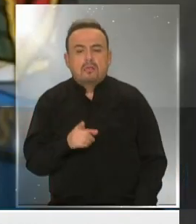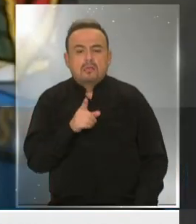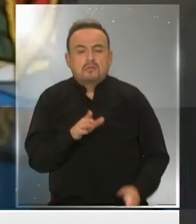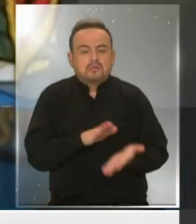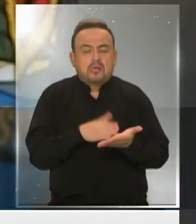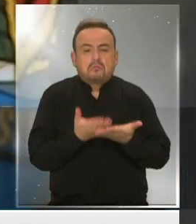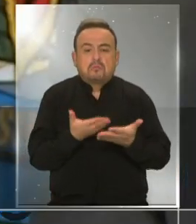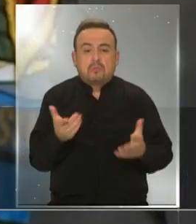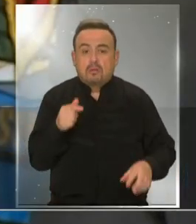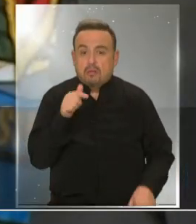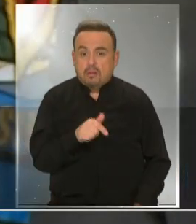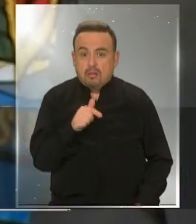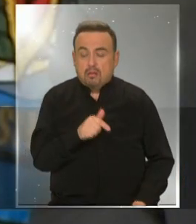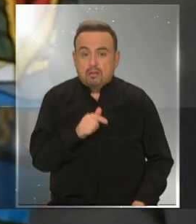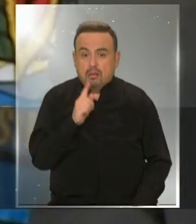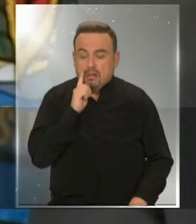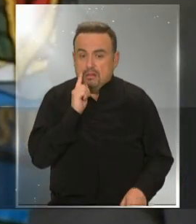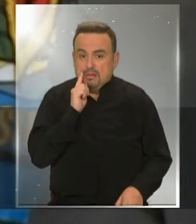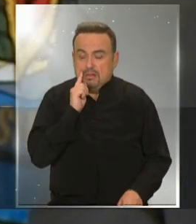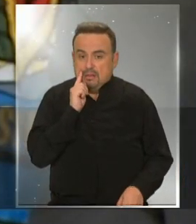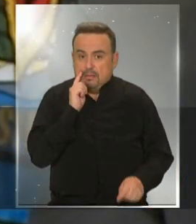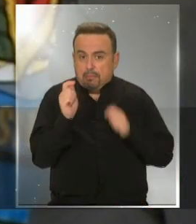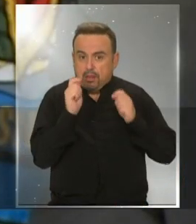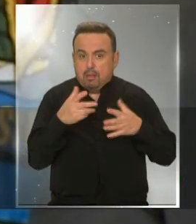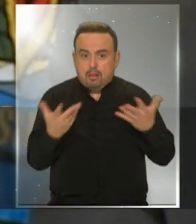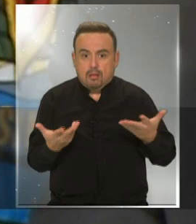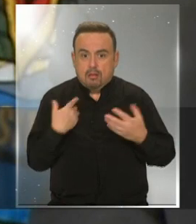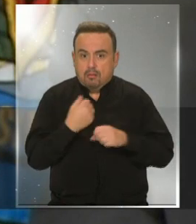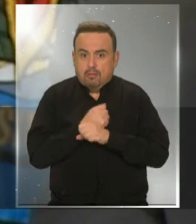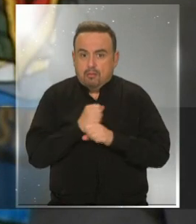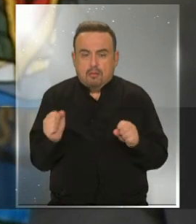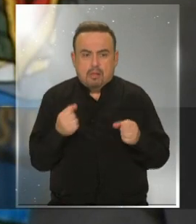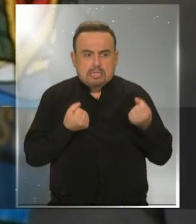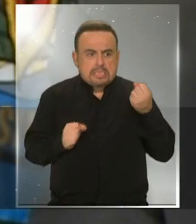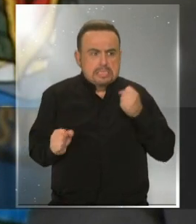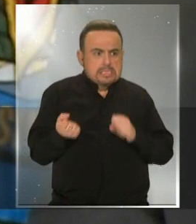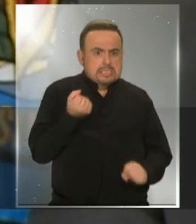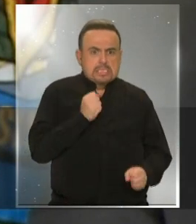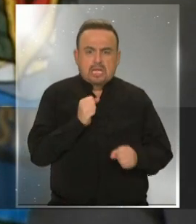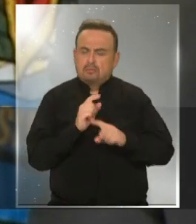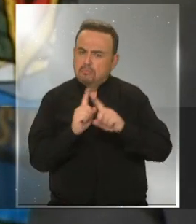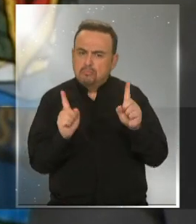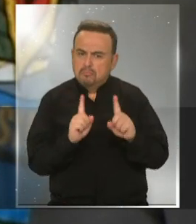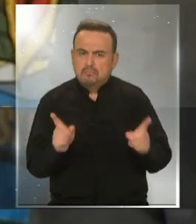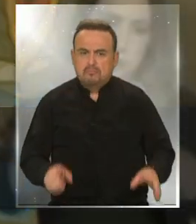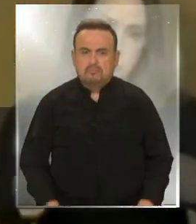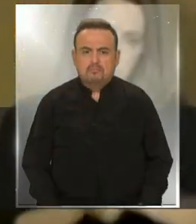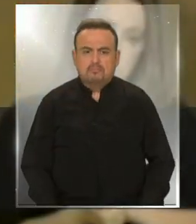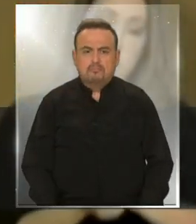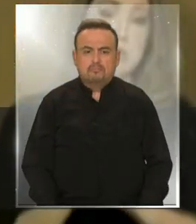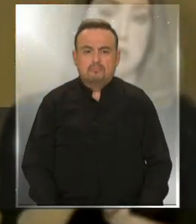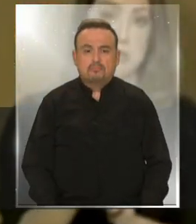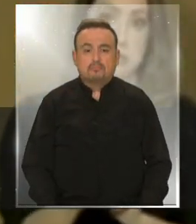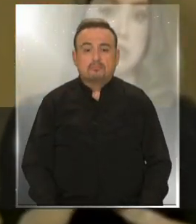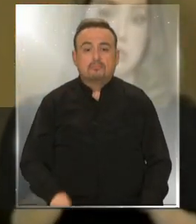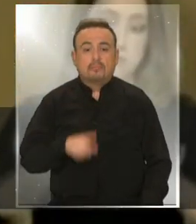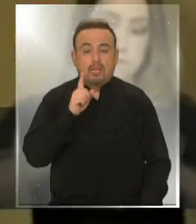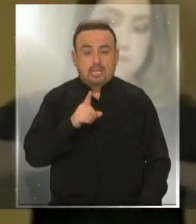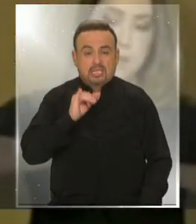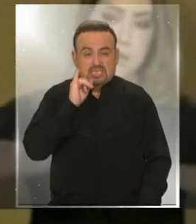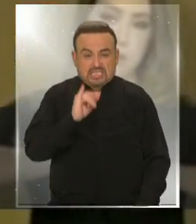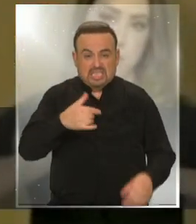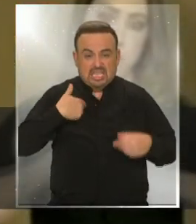Es una cuestión grave, pero no podemos entrar en el campo de la histeria. Si fuera